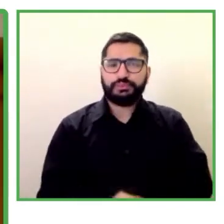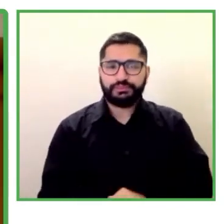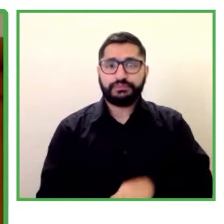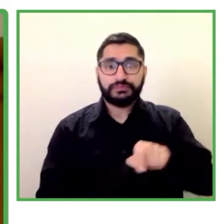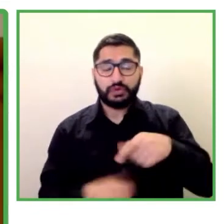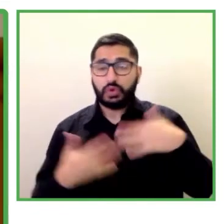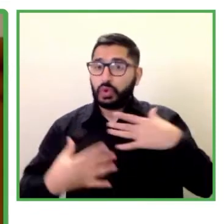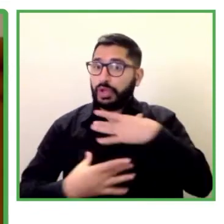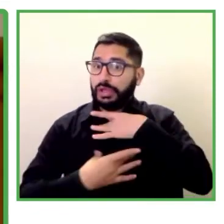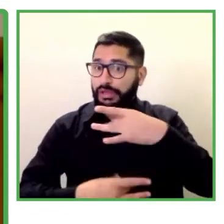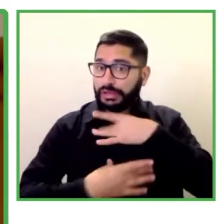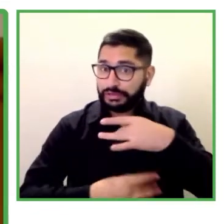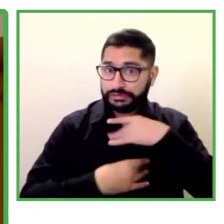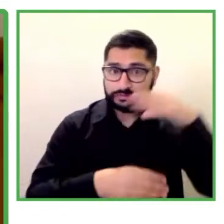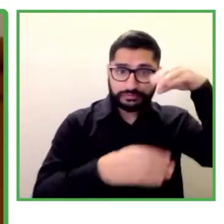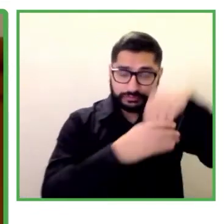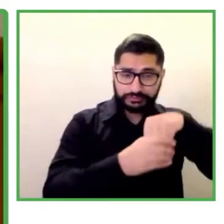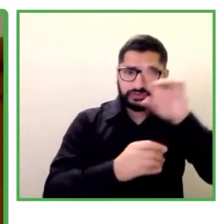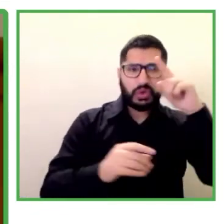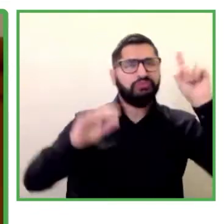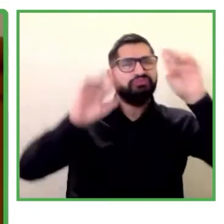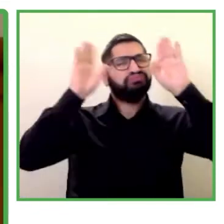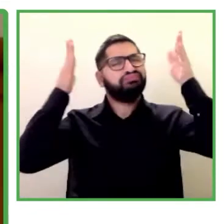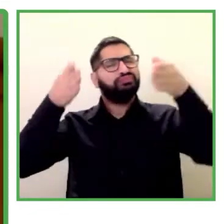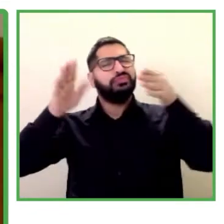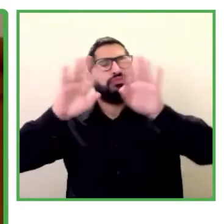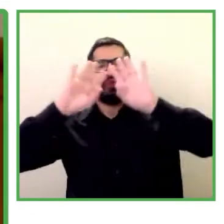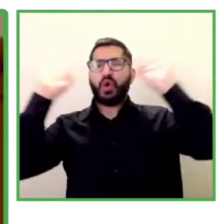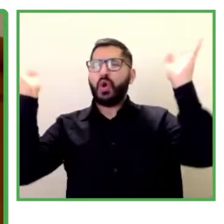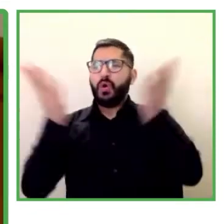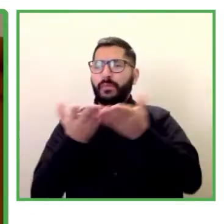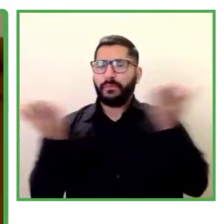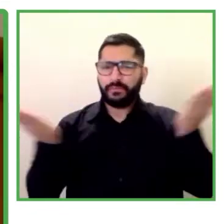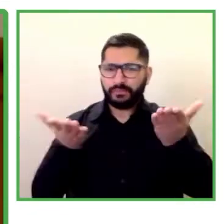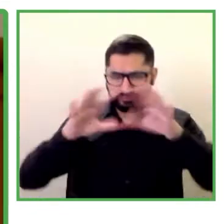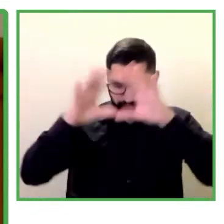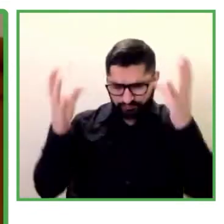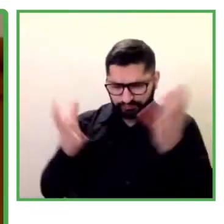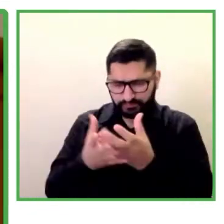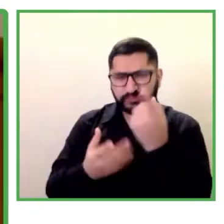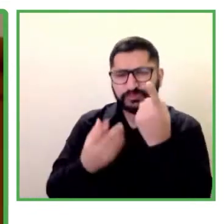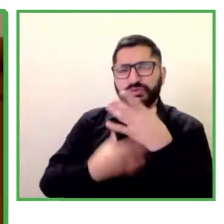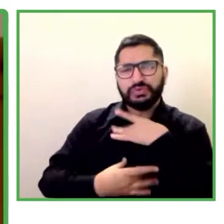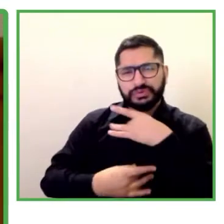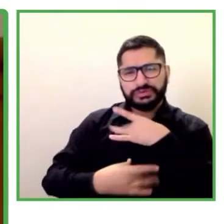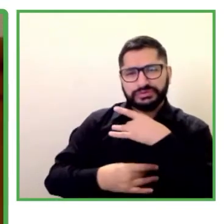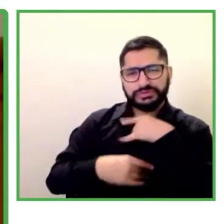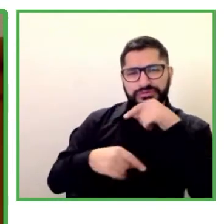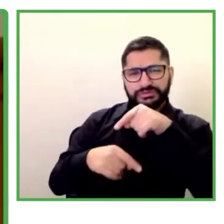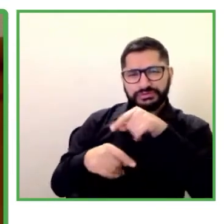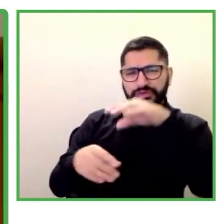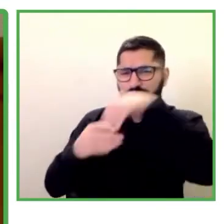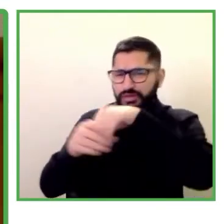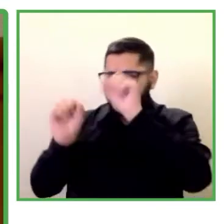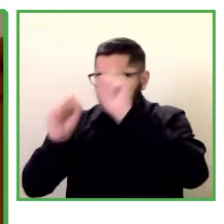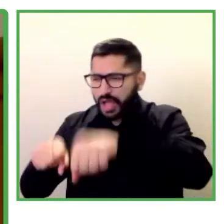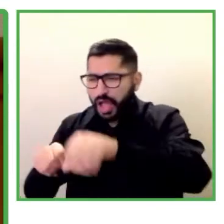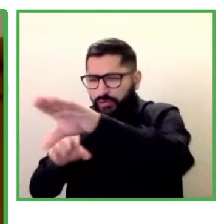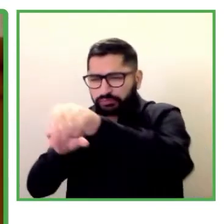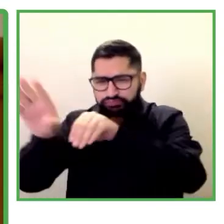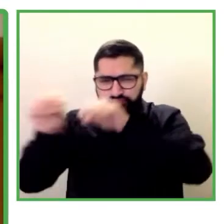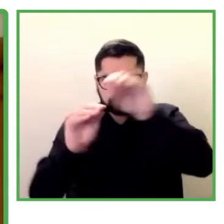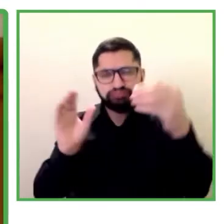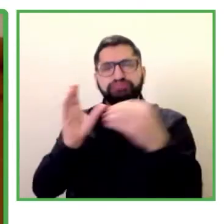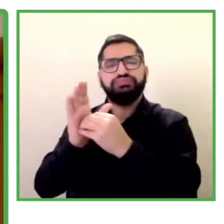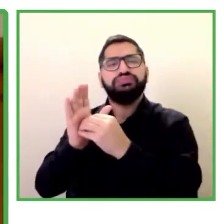global, en el ámbito mundial, hay un creciente interés por la inclusión de las personas con discapacidad en sus plantillas, en sus equipos de